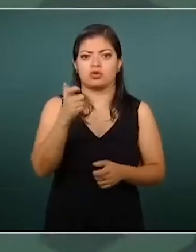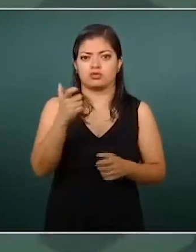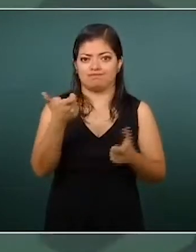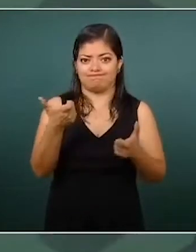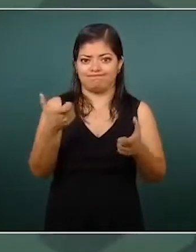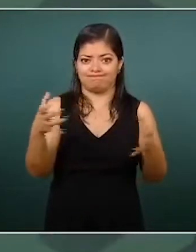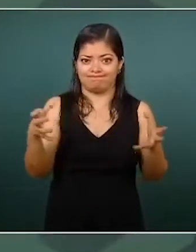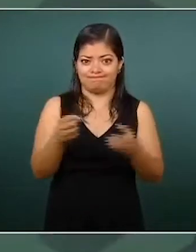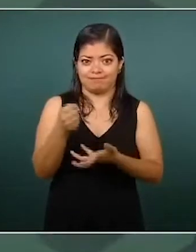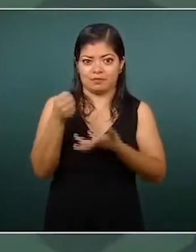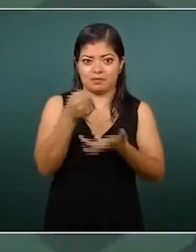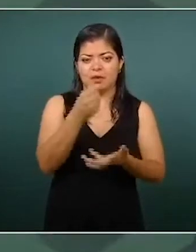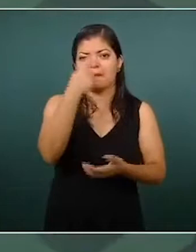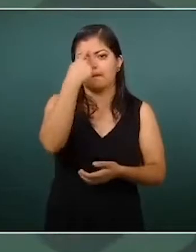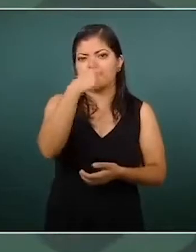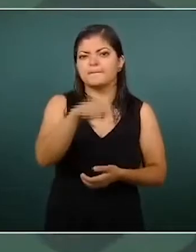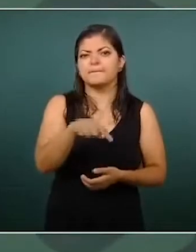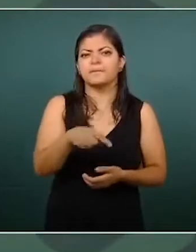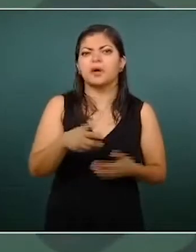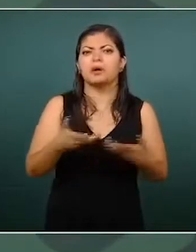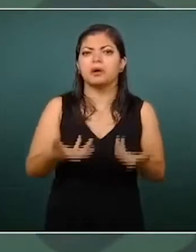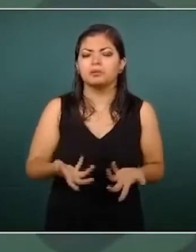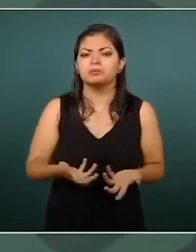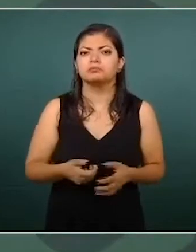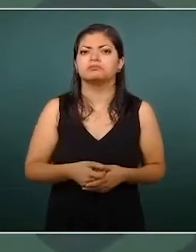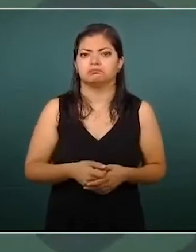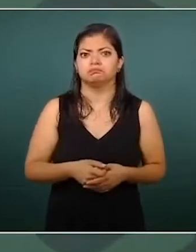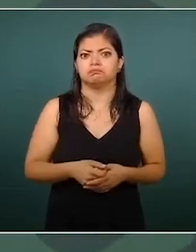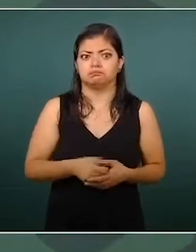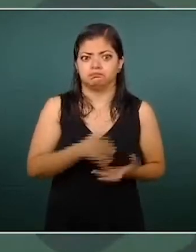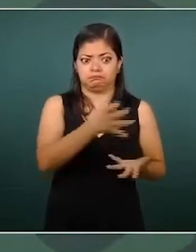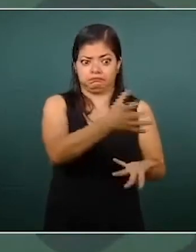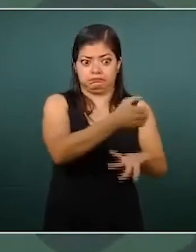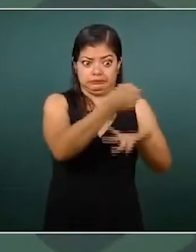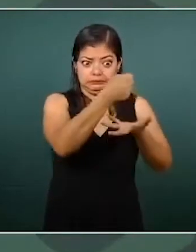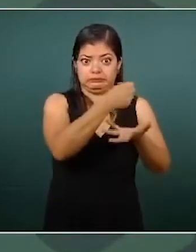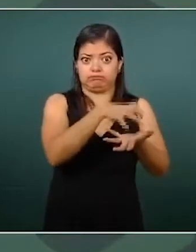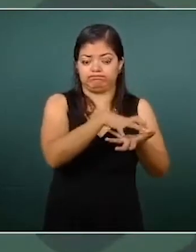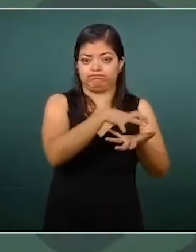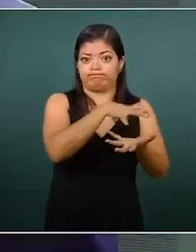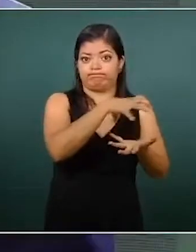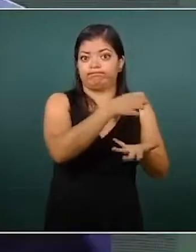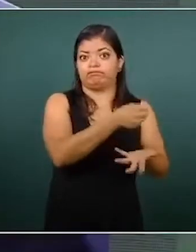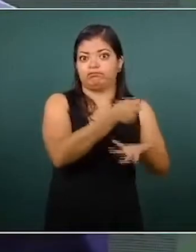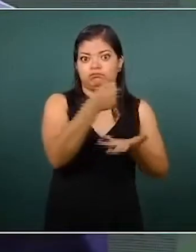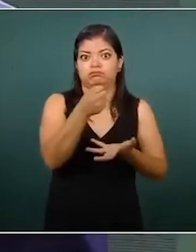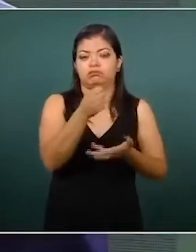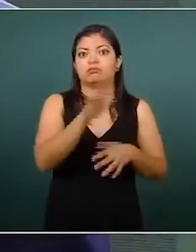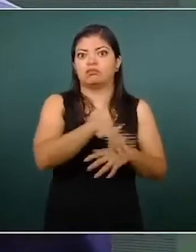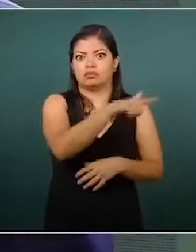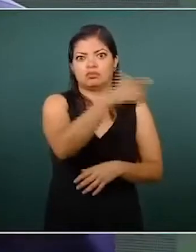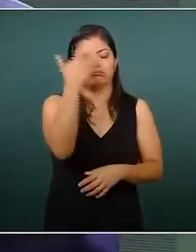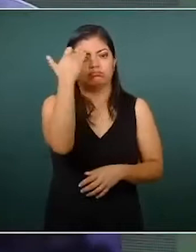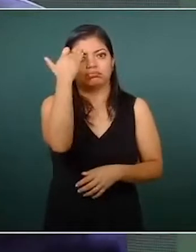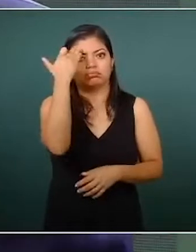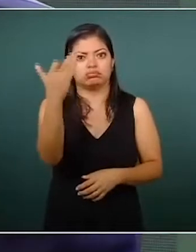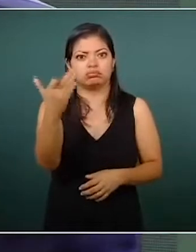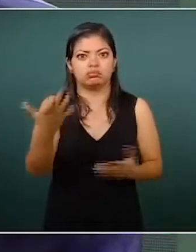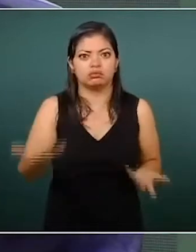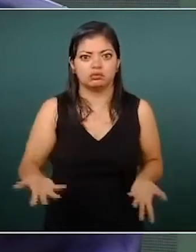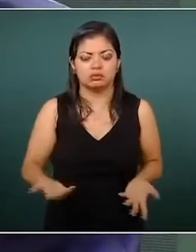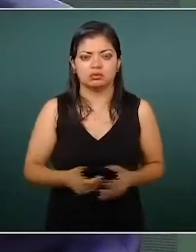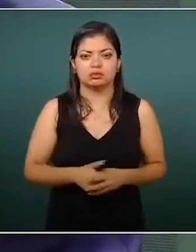para entregarlo, que ya llevaba mucho tiempo. Entonces,